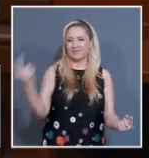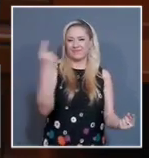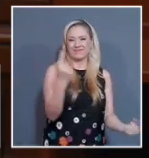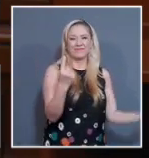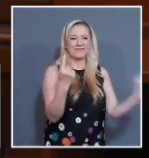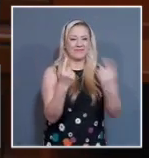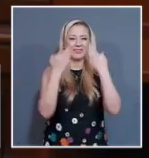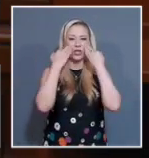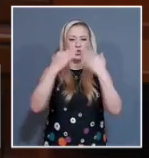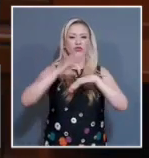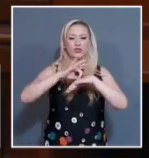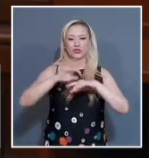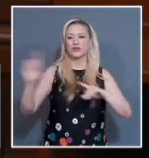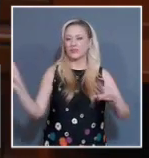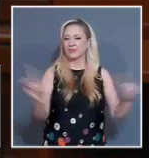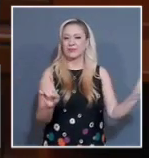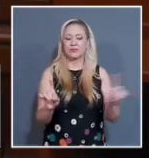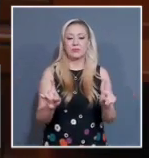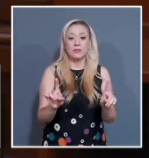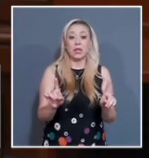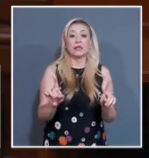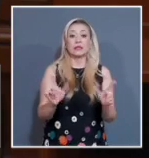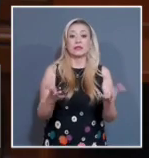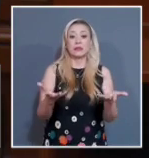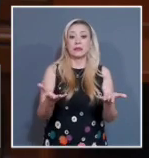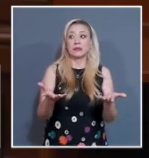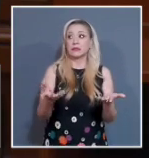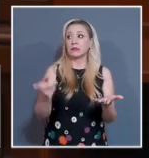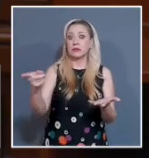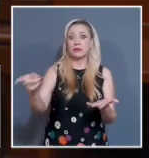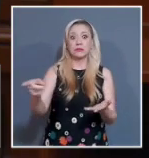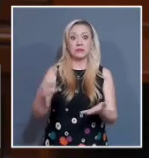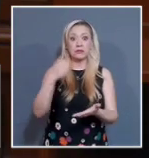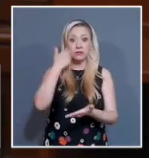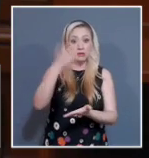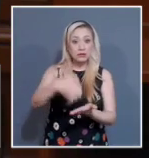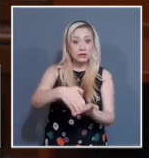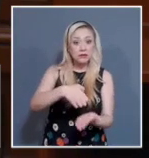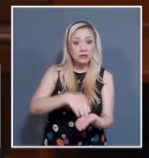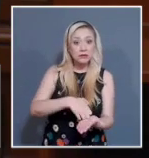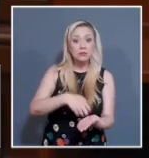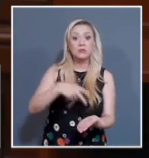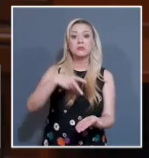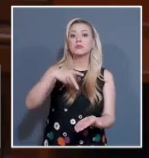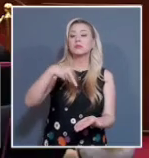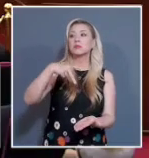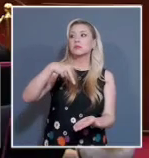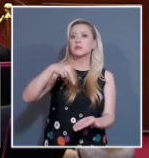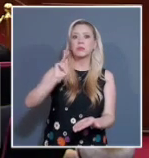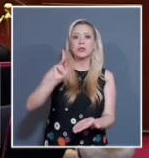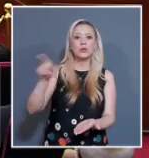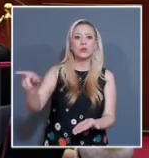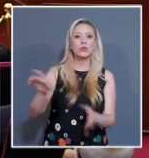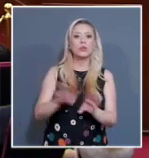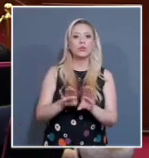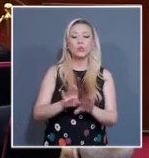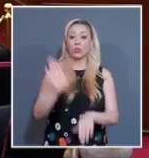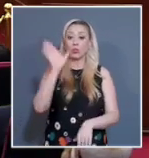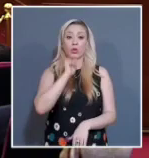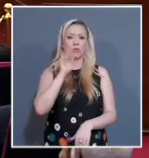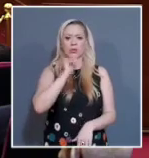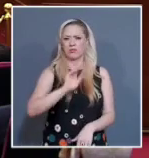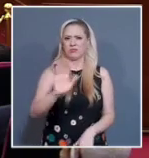deberán cerciorarse de que los otorgantes de una escritura no ostentan manifestaciones patentes de incapacidad natural. El legislador local